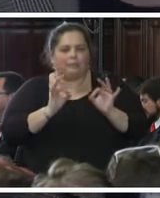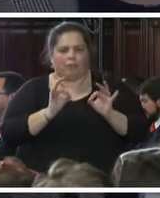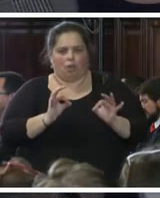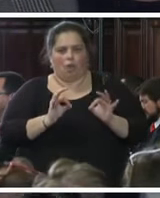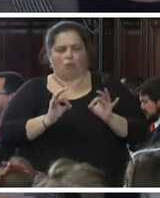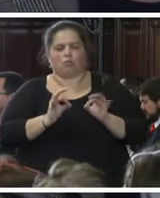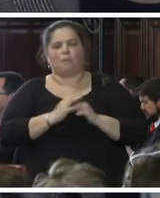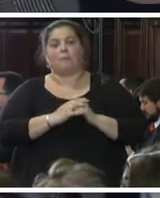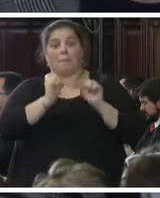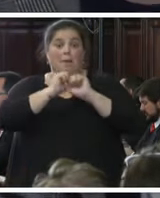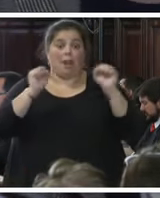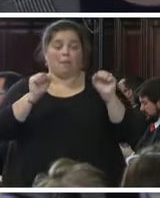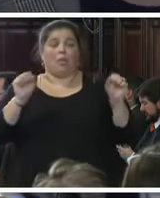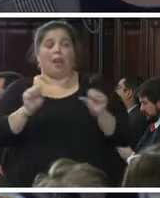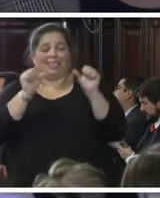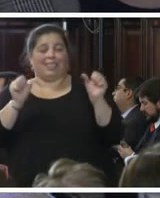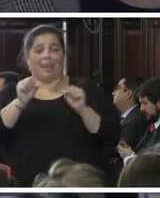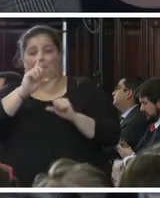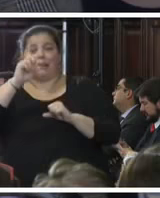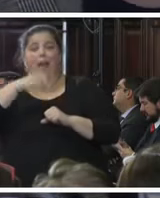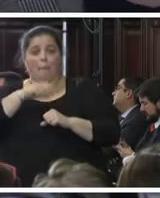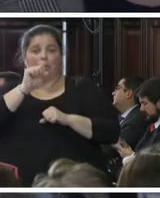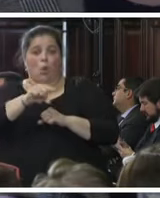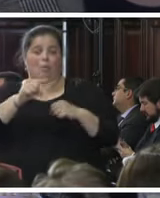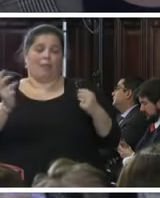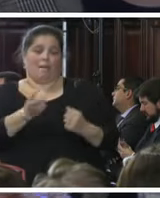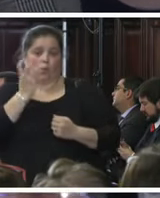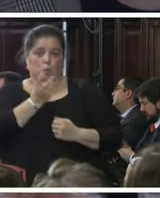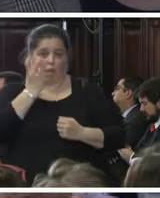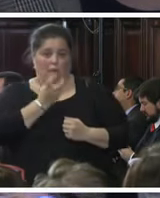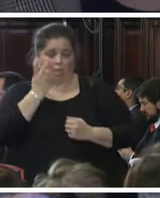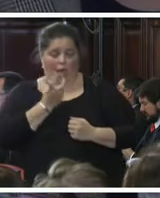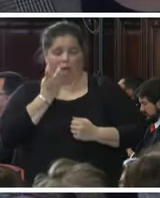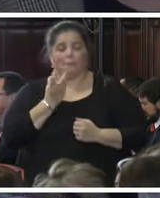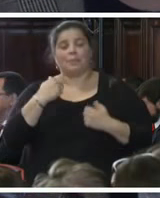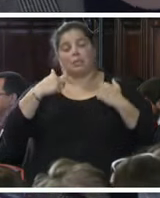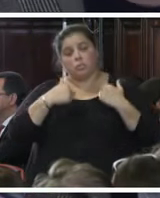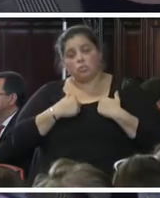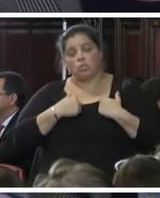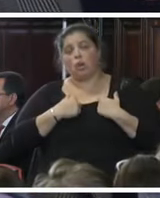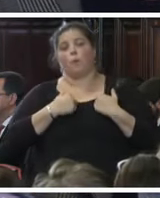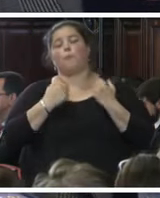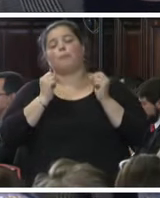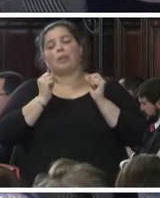inmediatamente esta búsqueda yo lo he señalado con